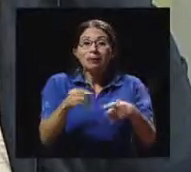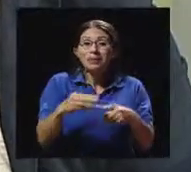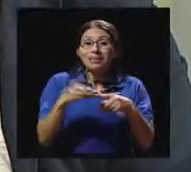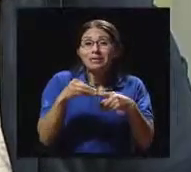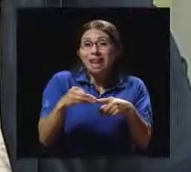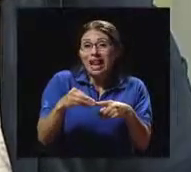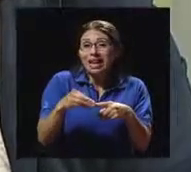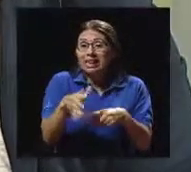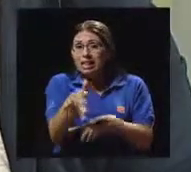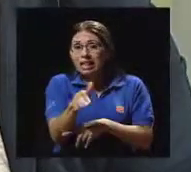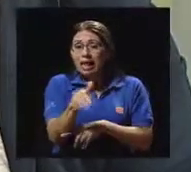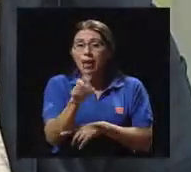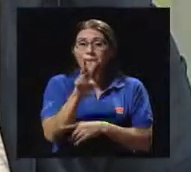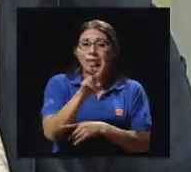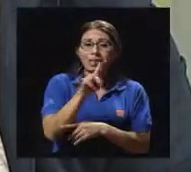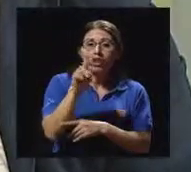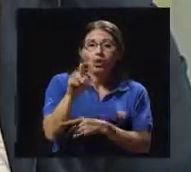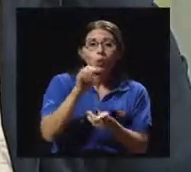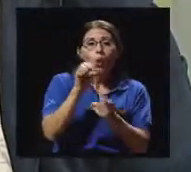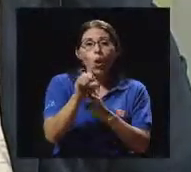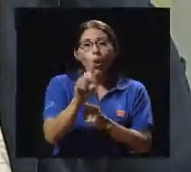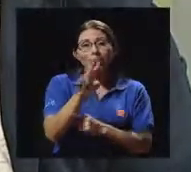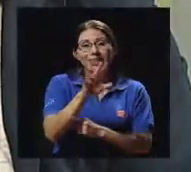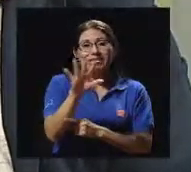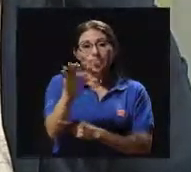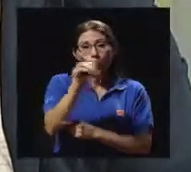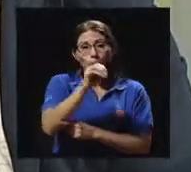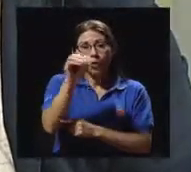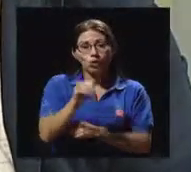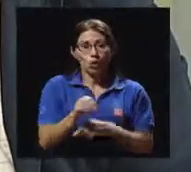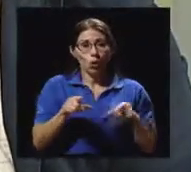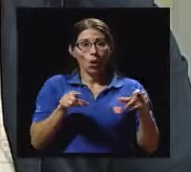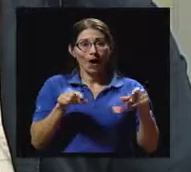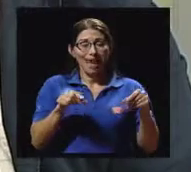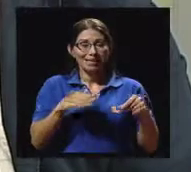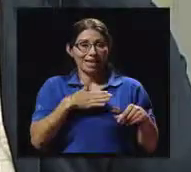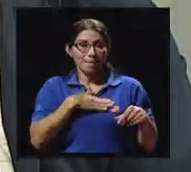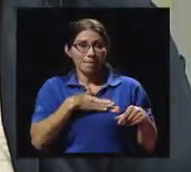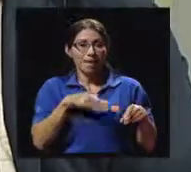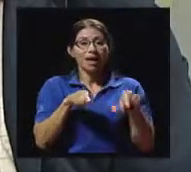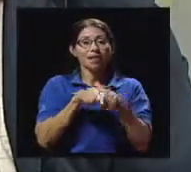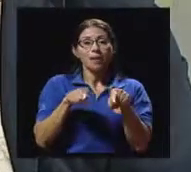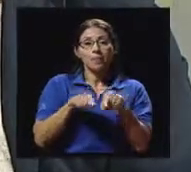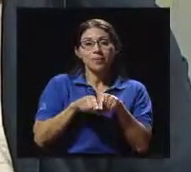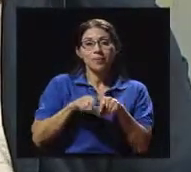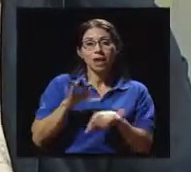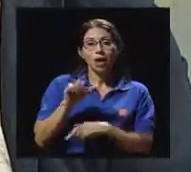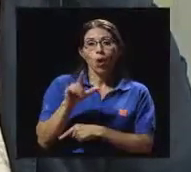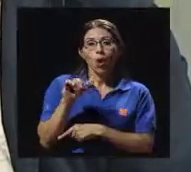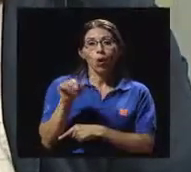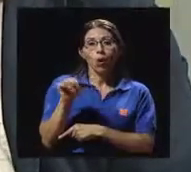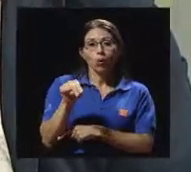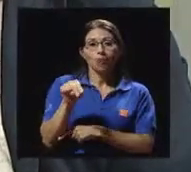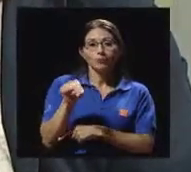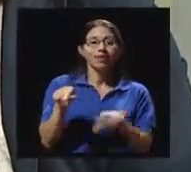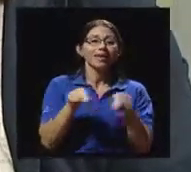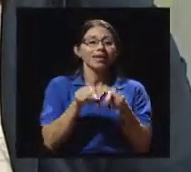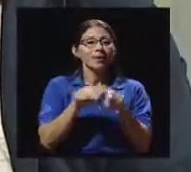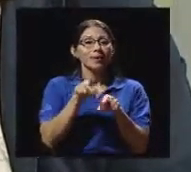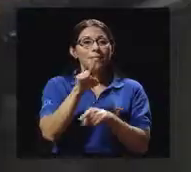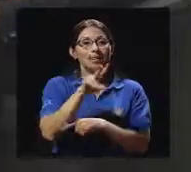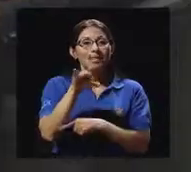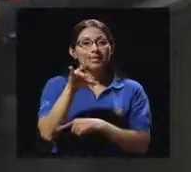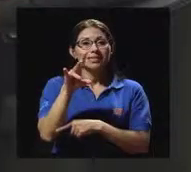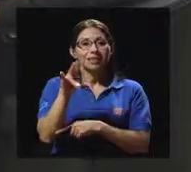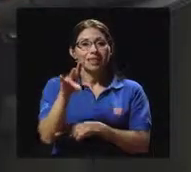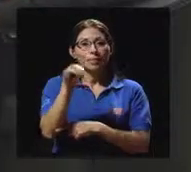un 21 a 25% de los cánceres de mama y de colon y del 27% de los casos de diabetes.